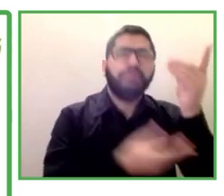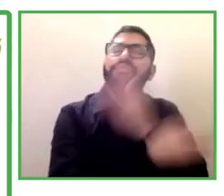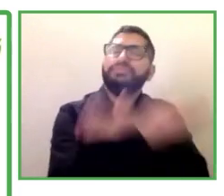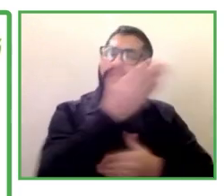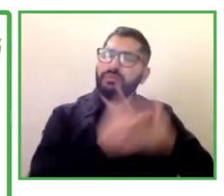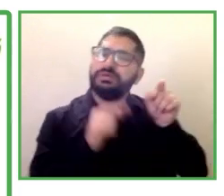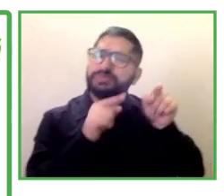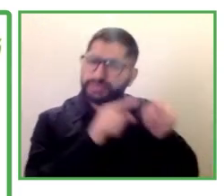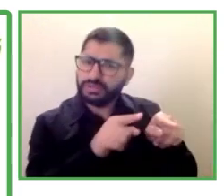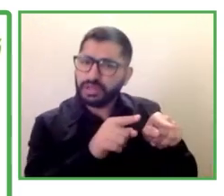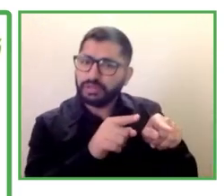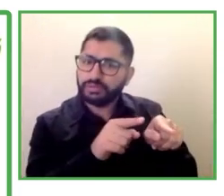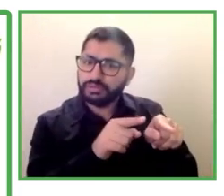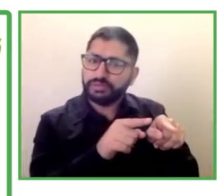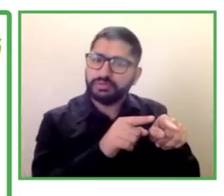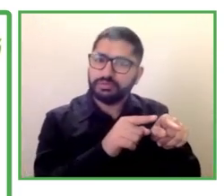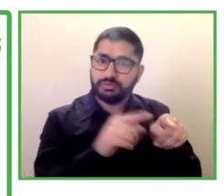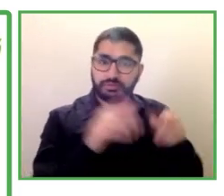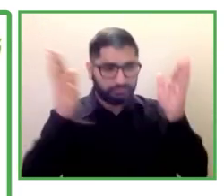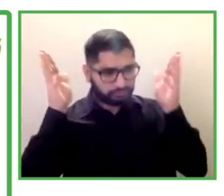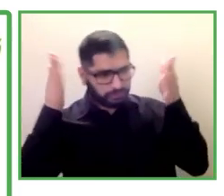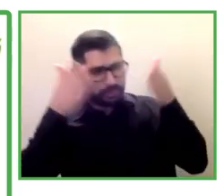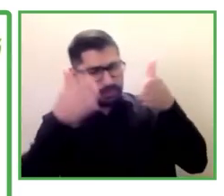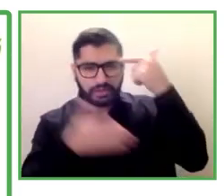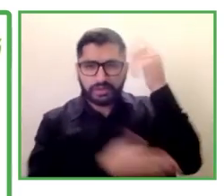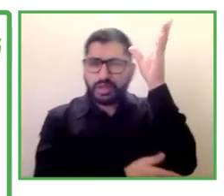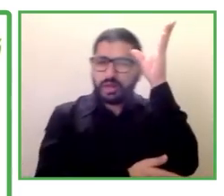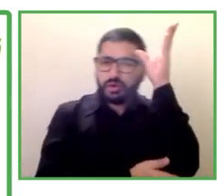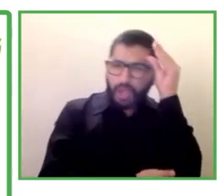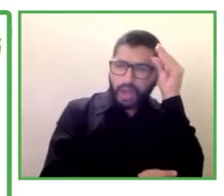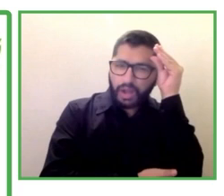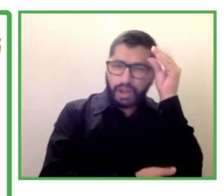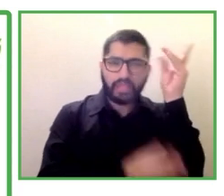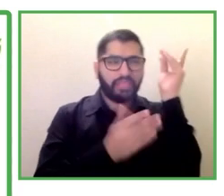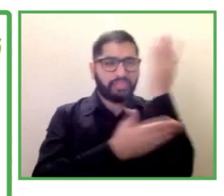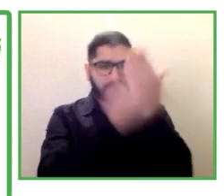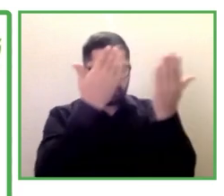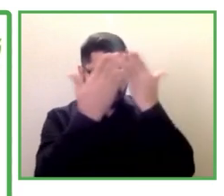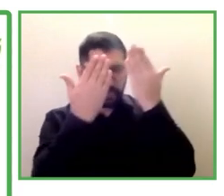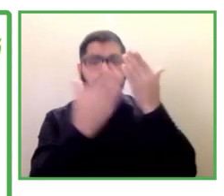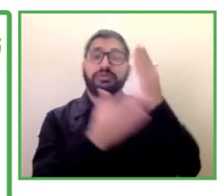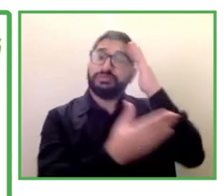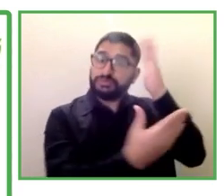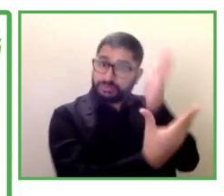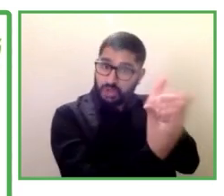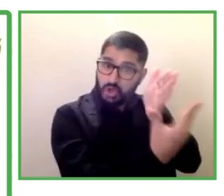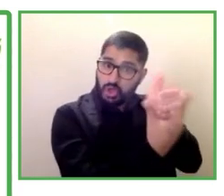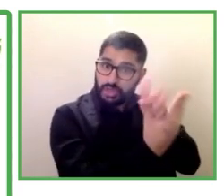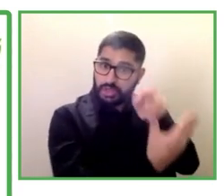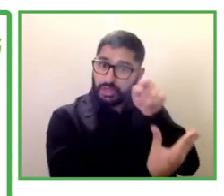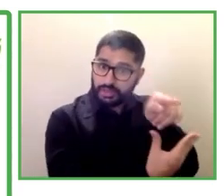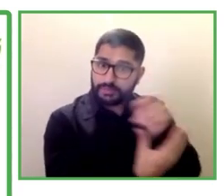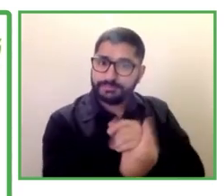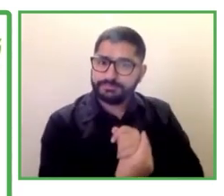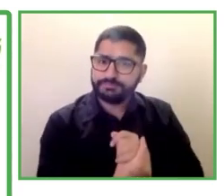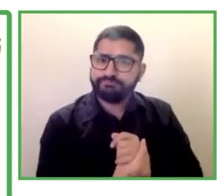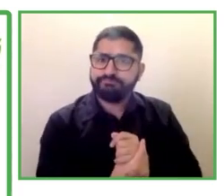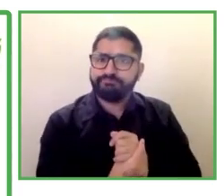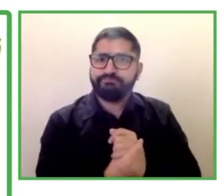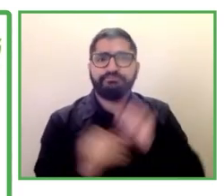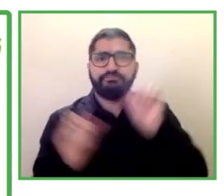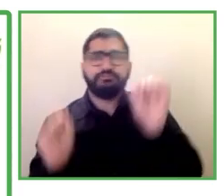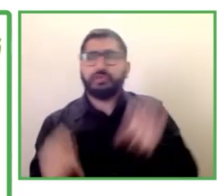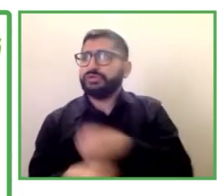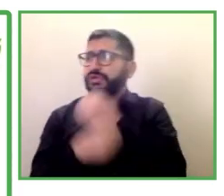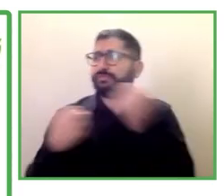cometido delitos graves por los que han sido declarados inimputables. Claro, como es fácil de suponer estas personas se enfrentan a